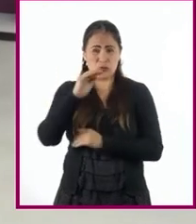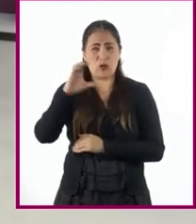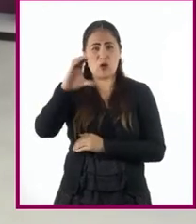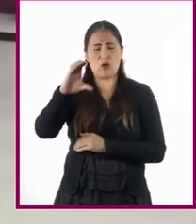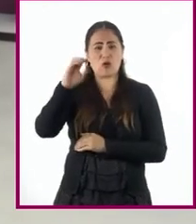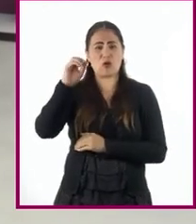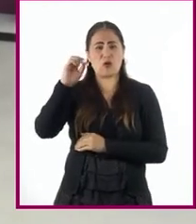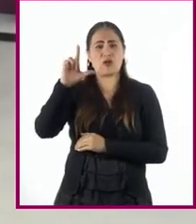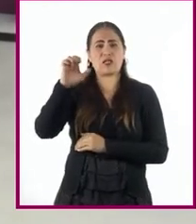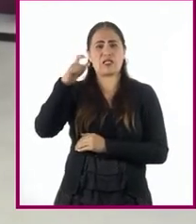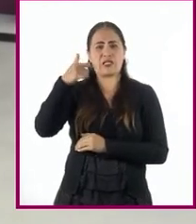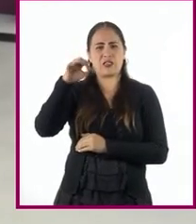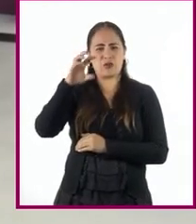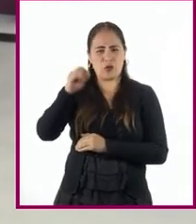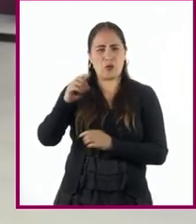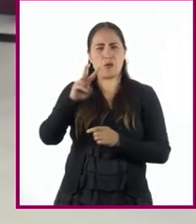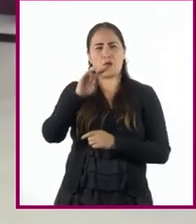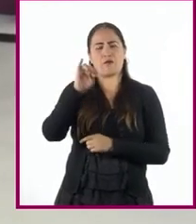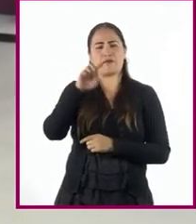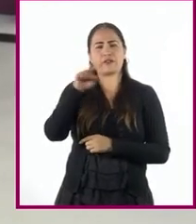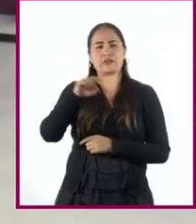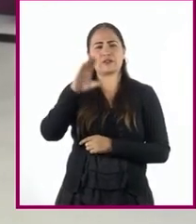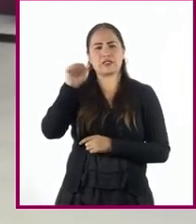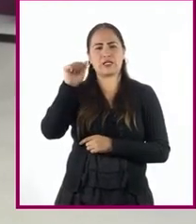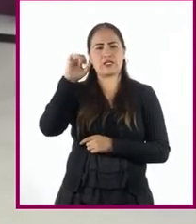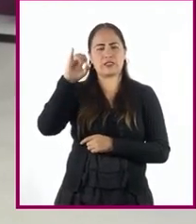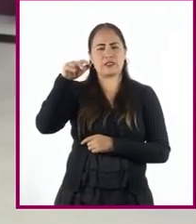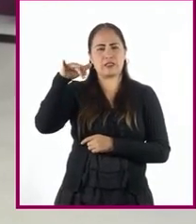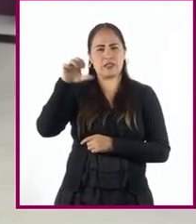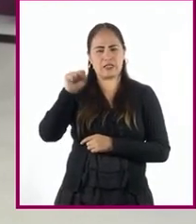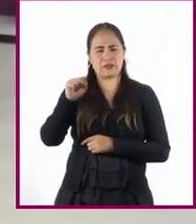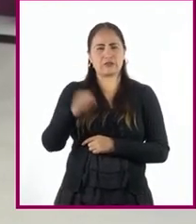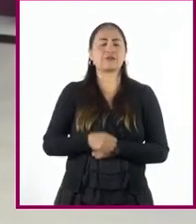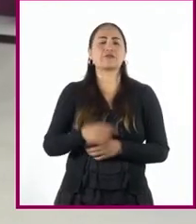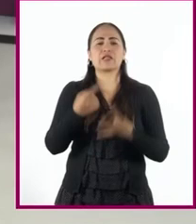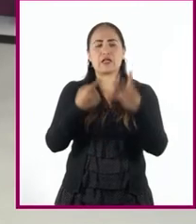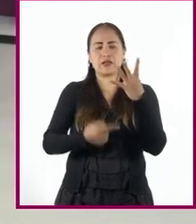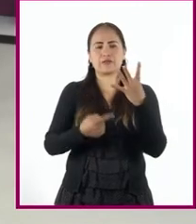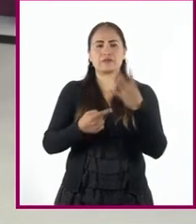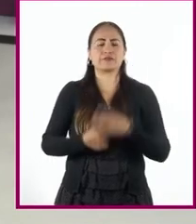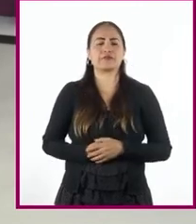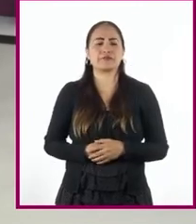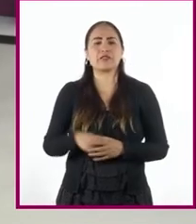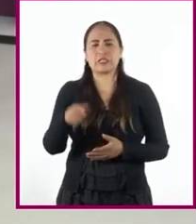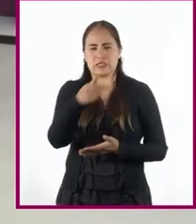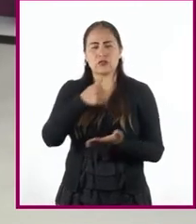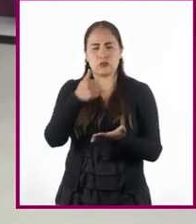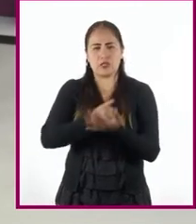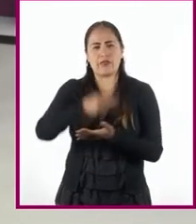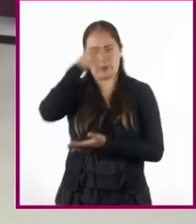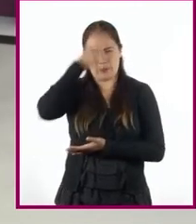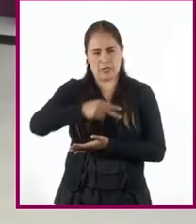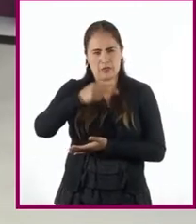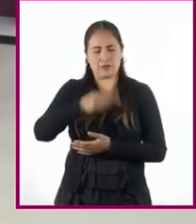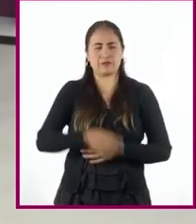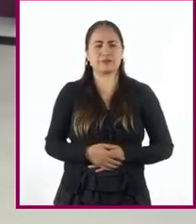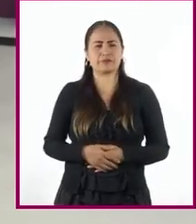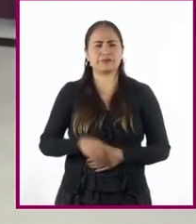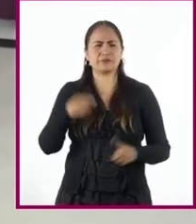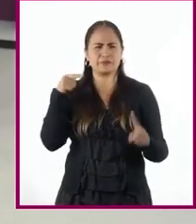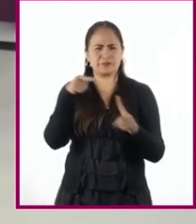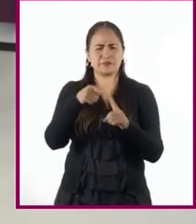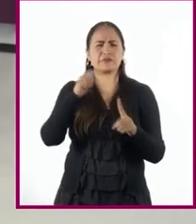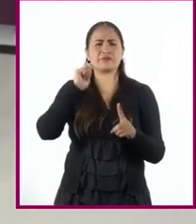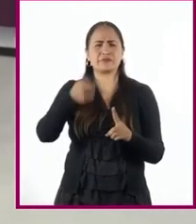Vizcaínas, fundado en 1767 en la Ciudad de México. Su importancia radica en que en